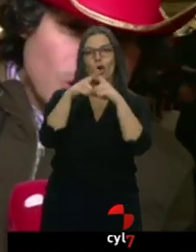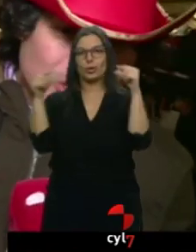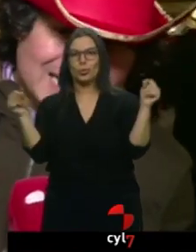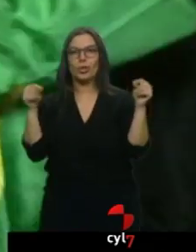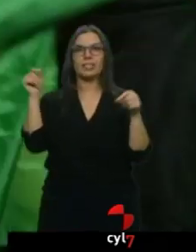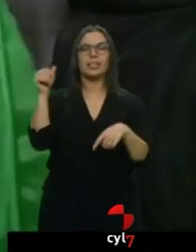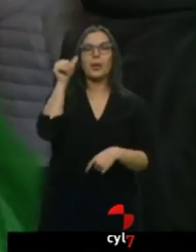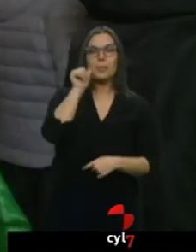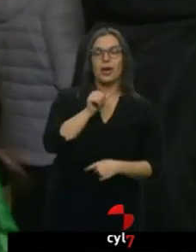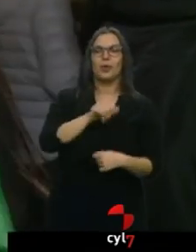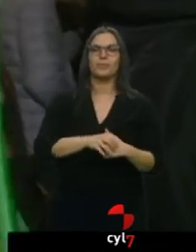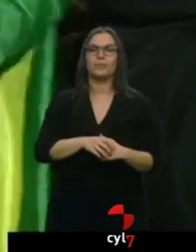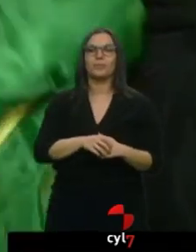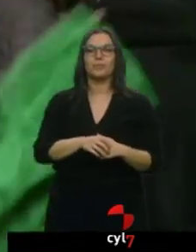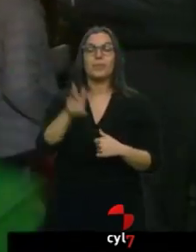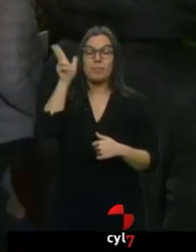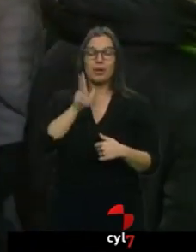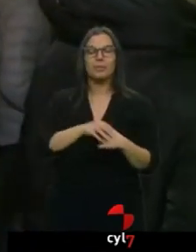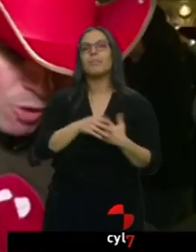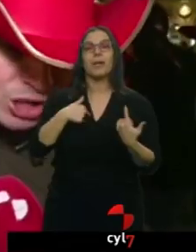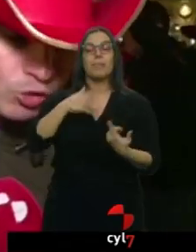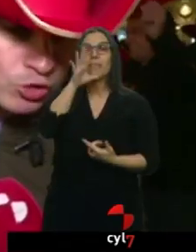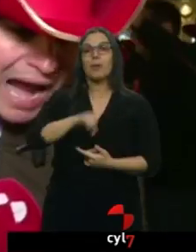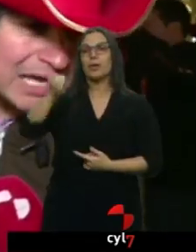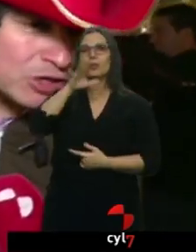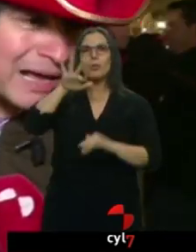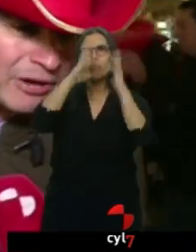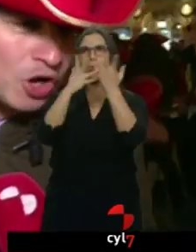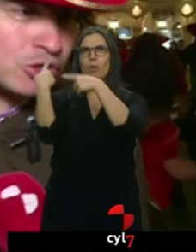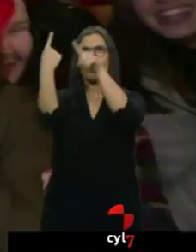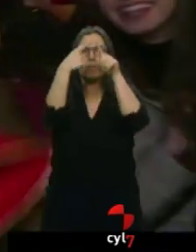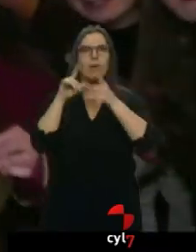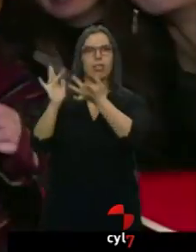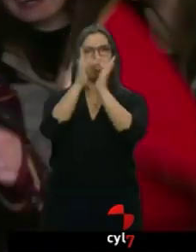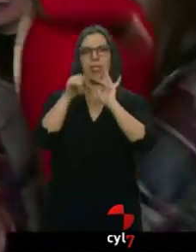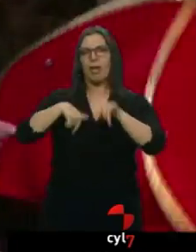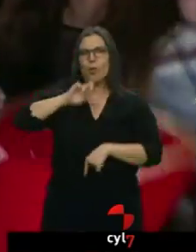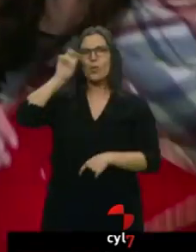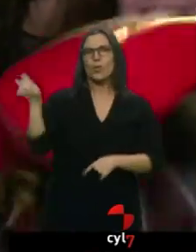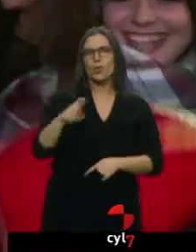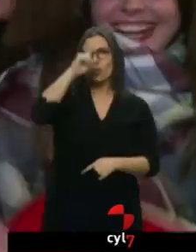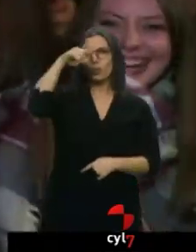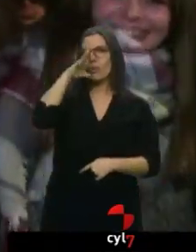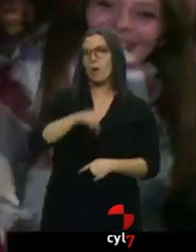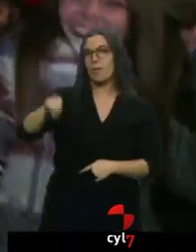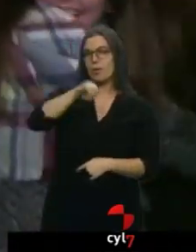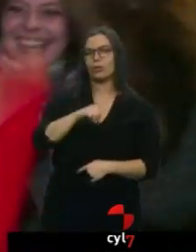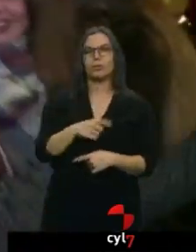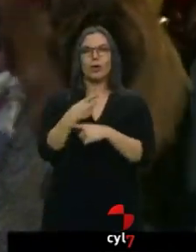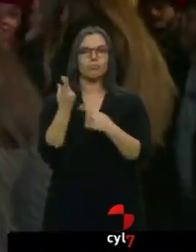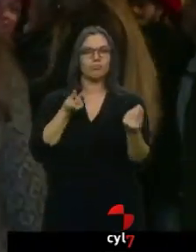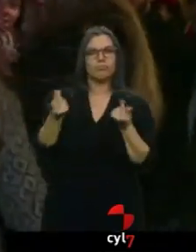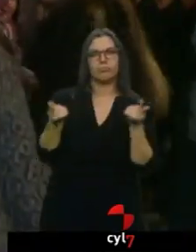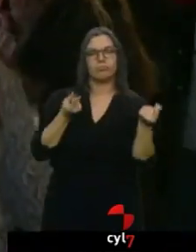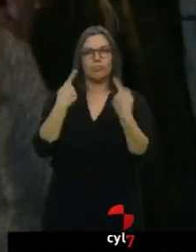maravilloso encontrarse con gente de todo el mundo. Un lugar multicultural, eso es maravilloso. Horas de música, baile, diversión, sobre